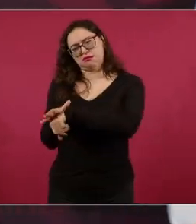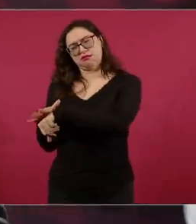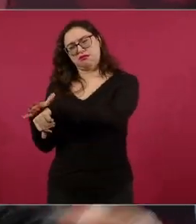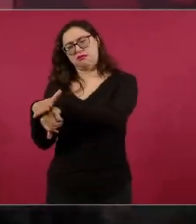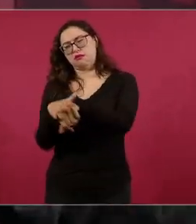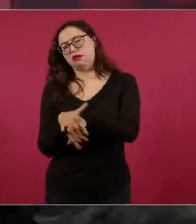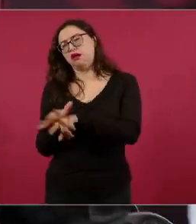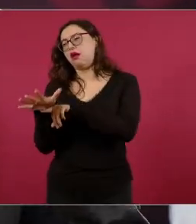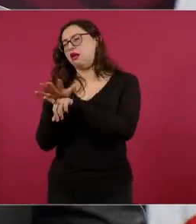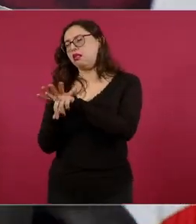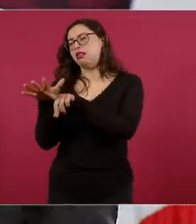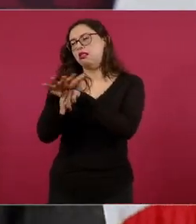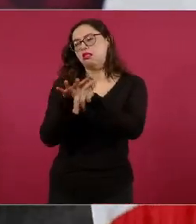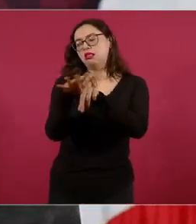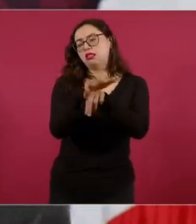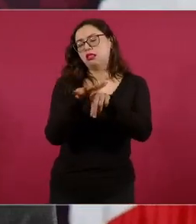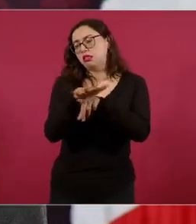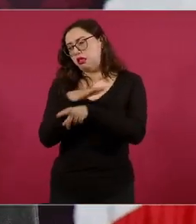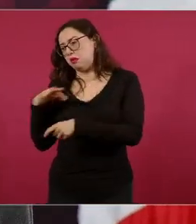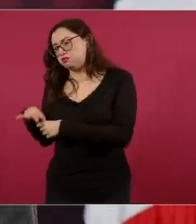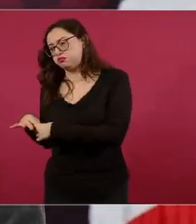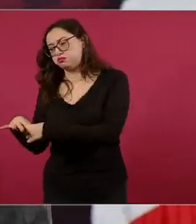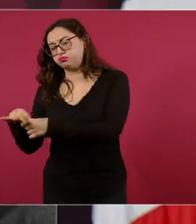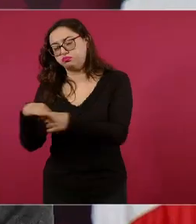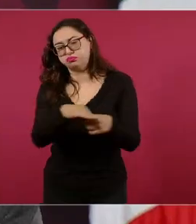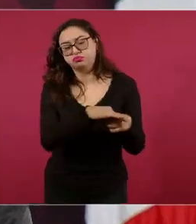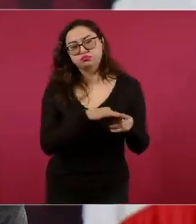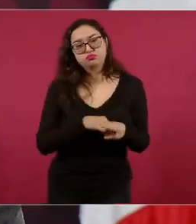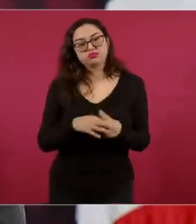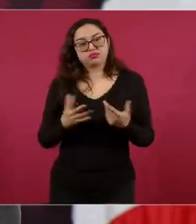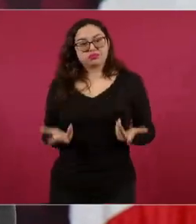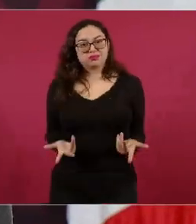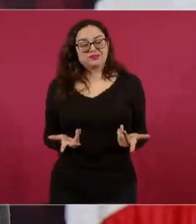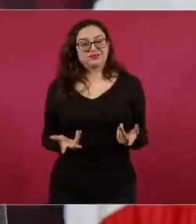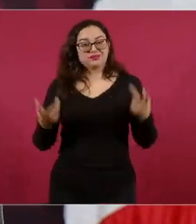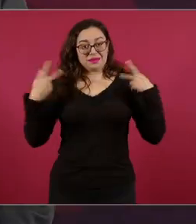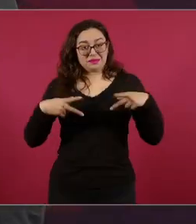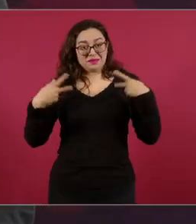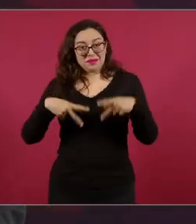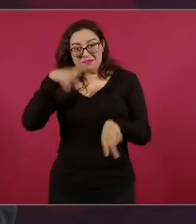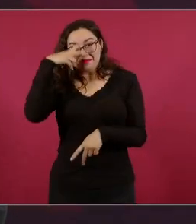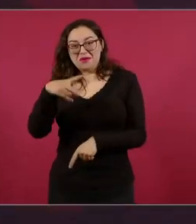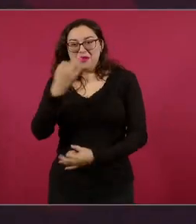a ver a la gente, eso le consta a todos los mexicanos.